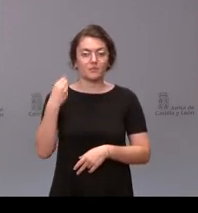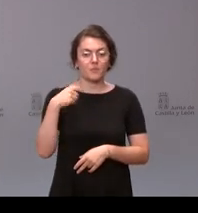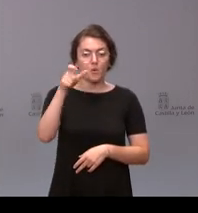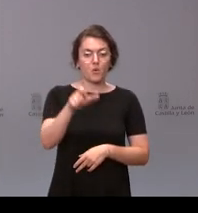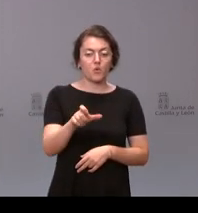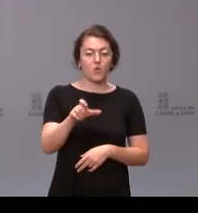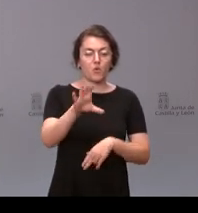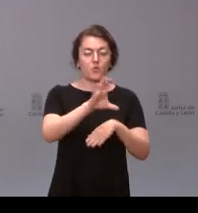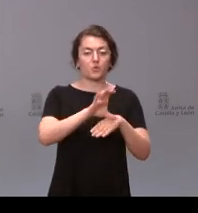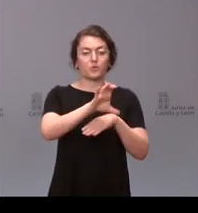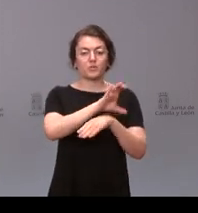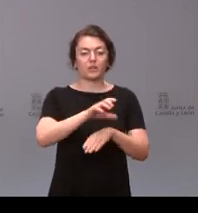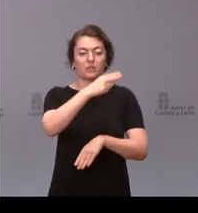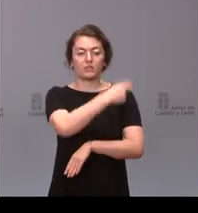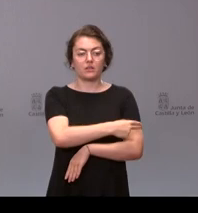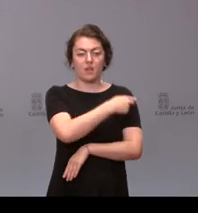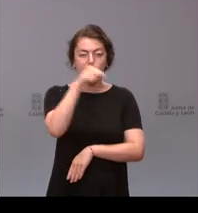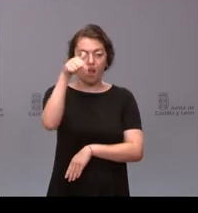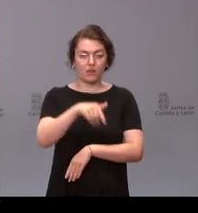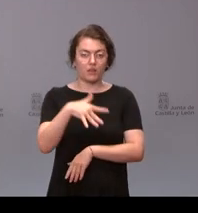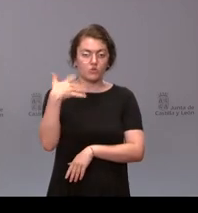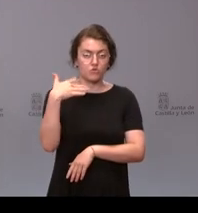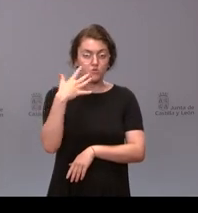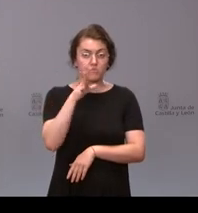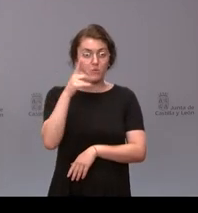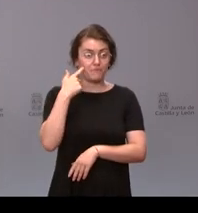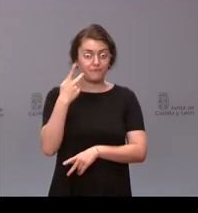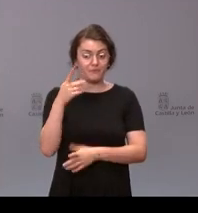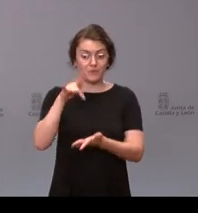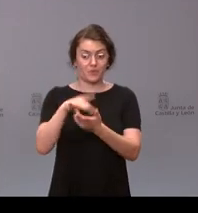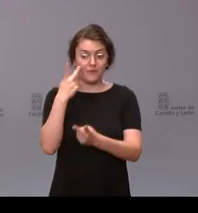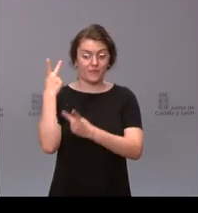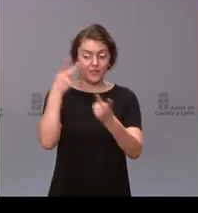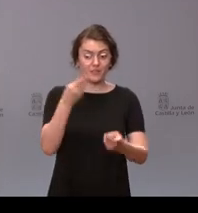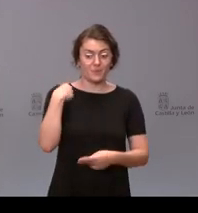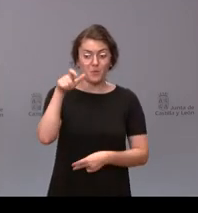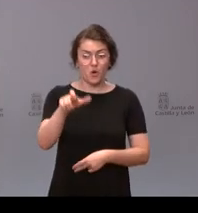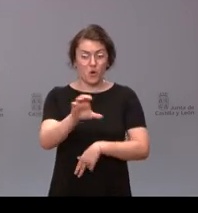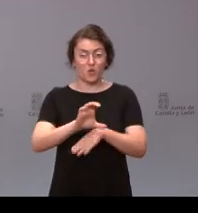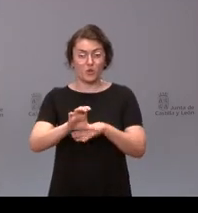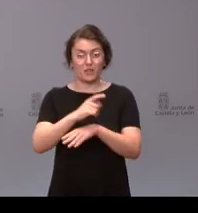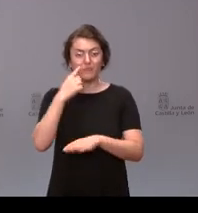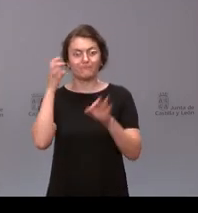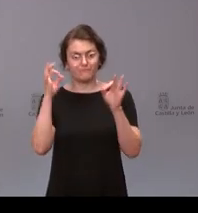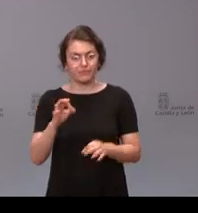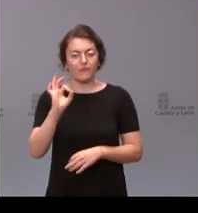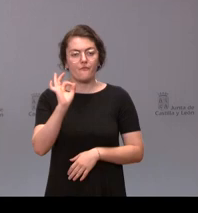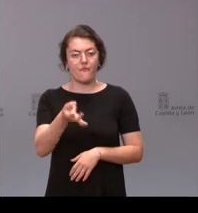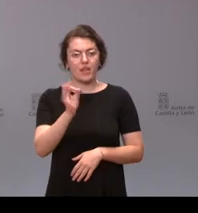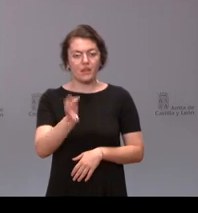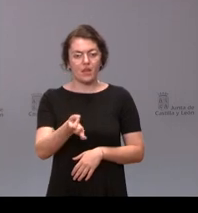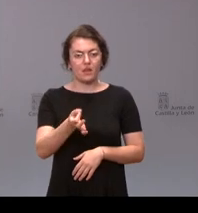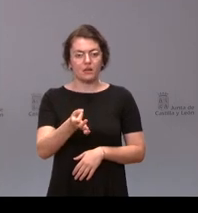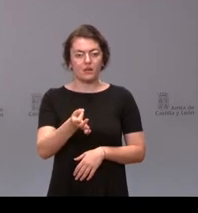aquí a Soria y es que bueno, en esta visita el consejero reconoció que sí existen dificultades para